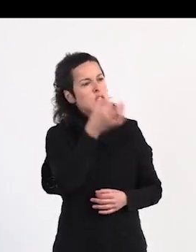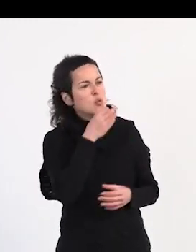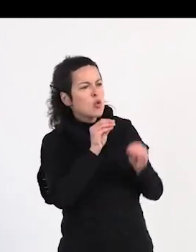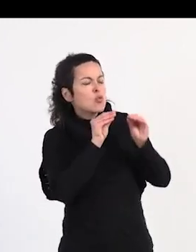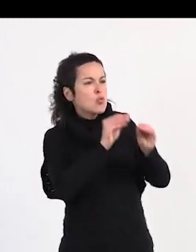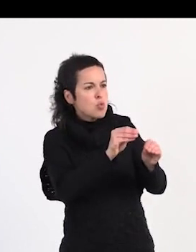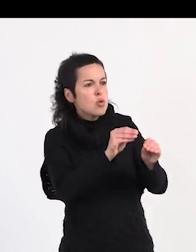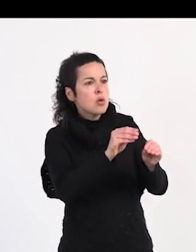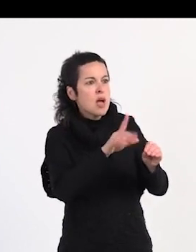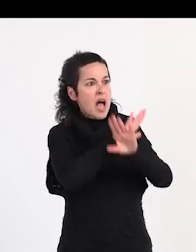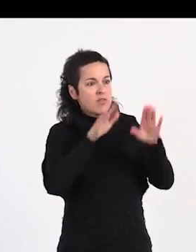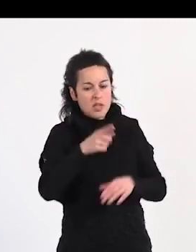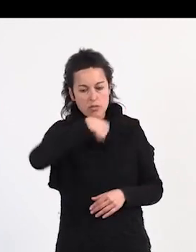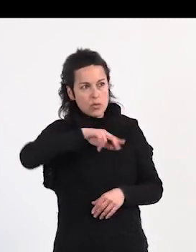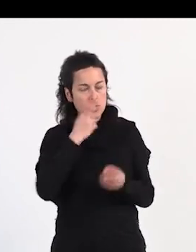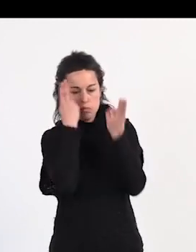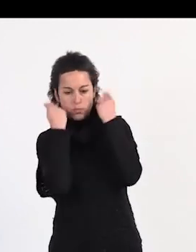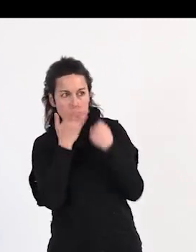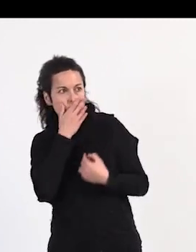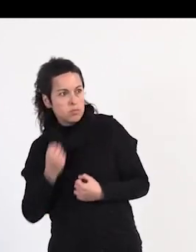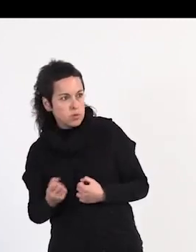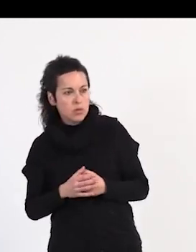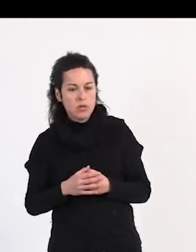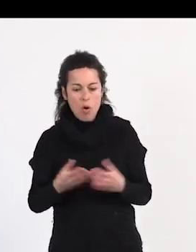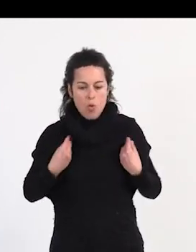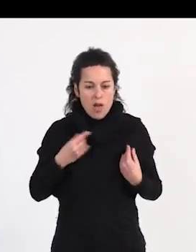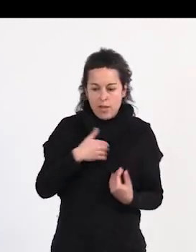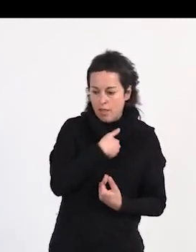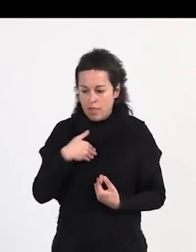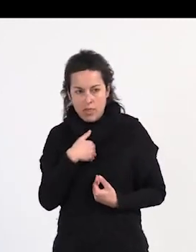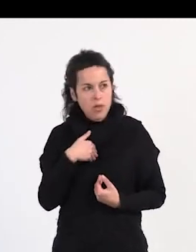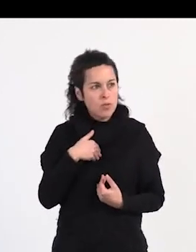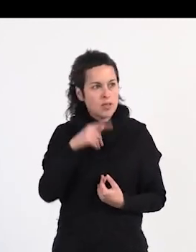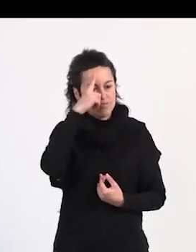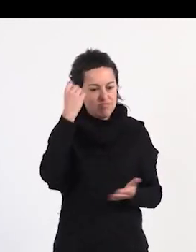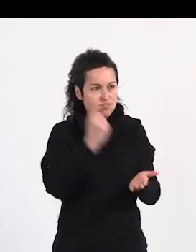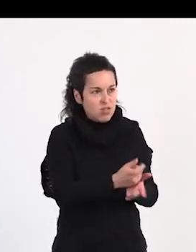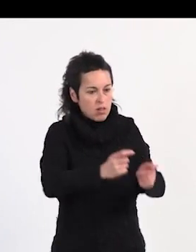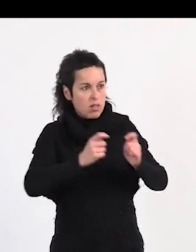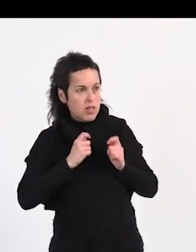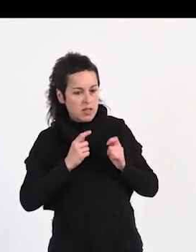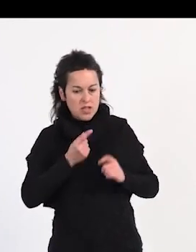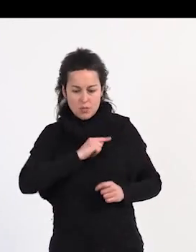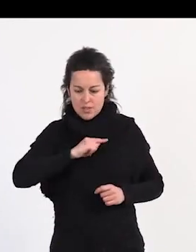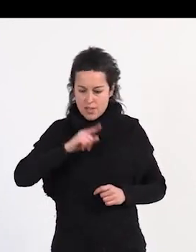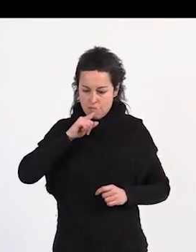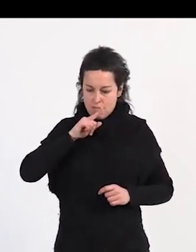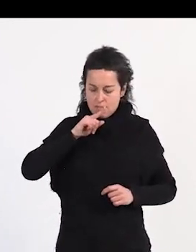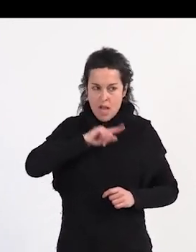tuyo fomentas que nosotras nos callemos, vivamos una doble vida, nos estigmaticen y que nos sintamos mal con nuestro trabajo?